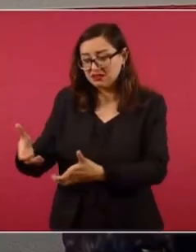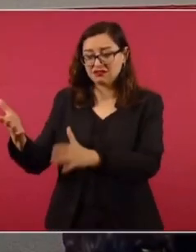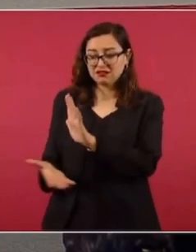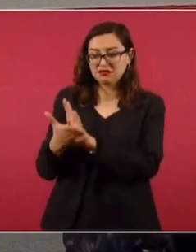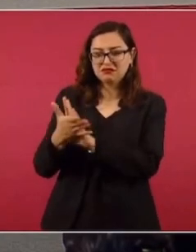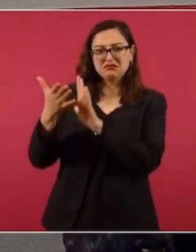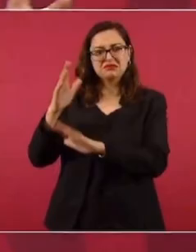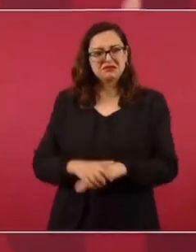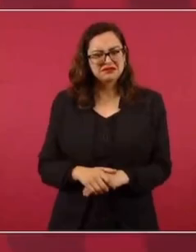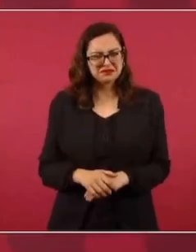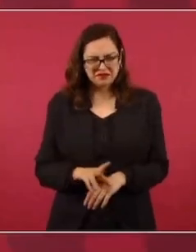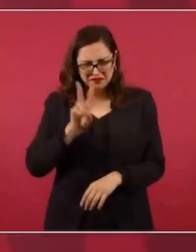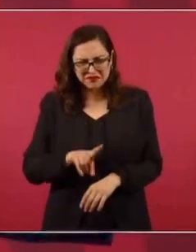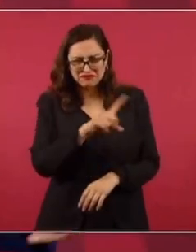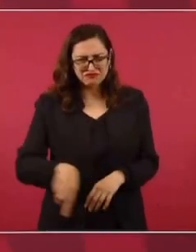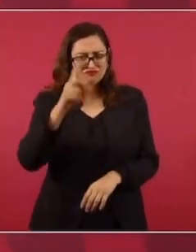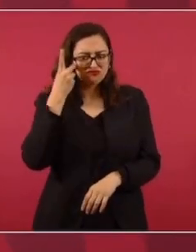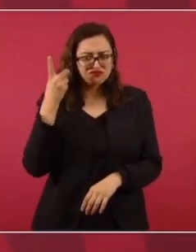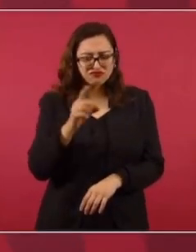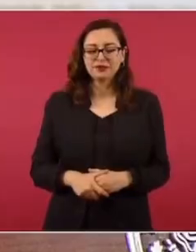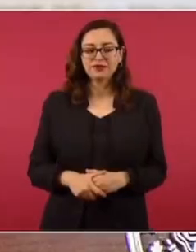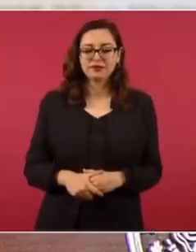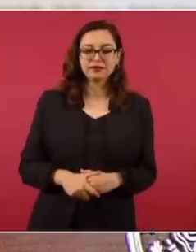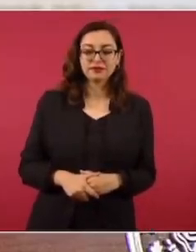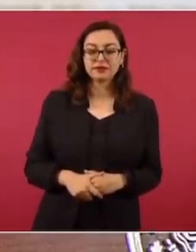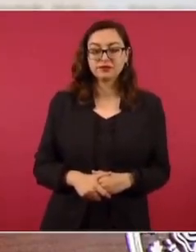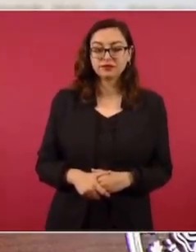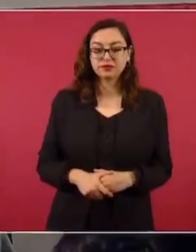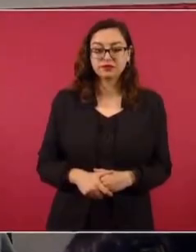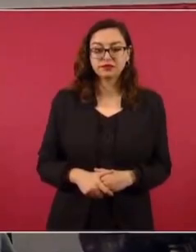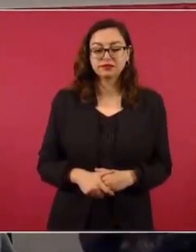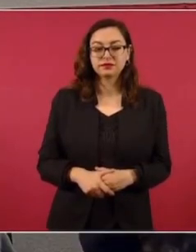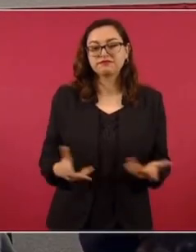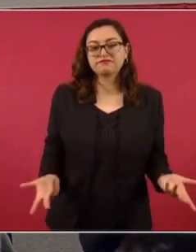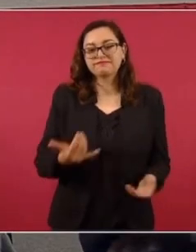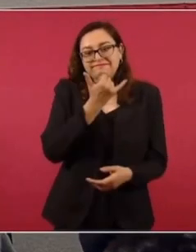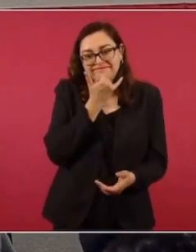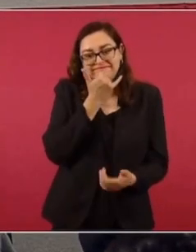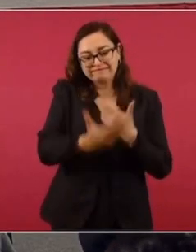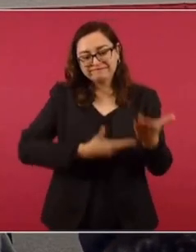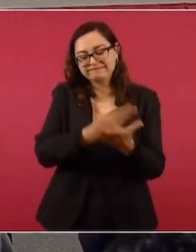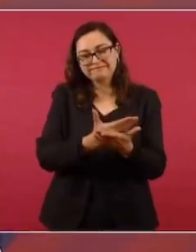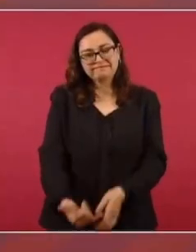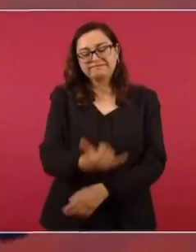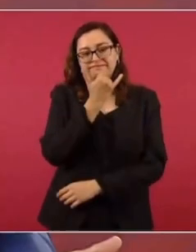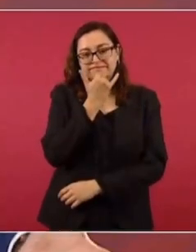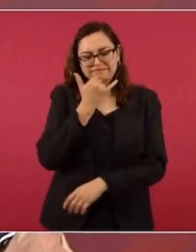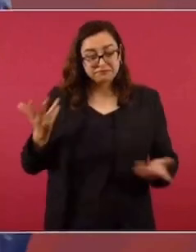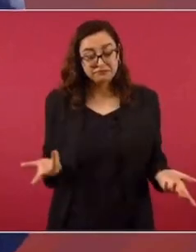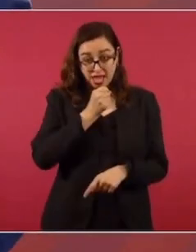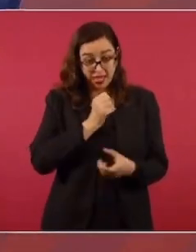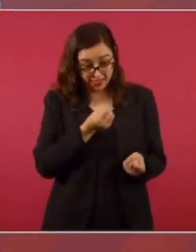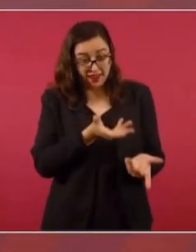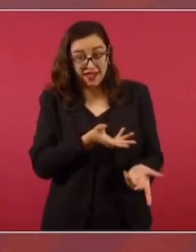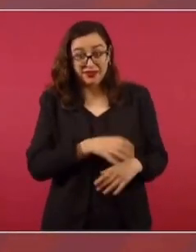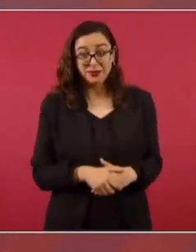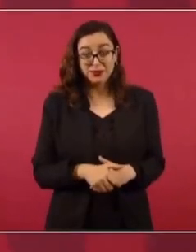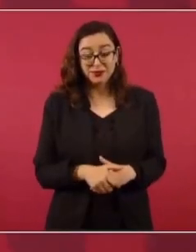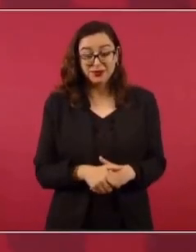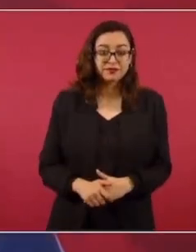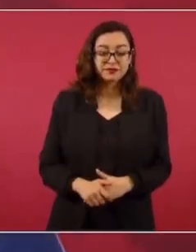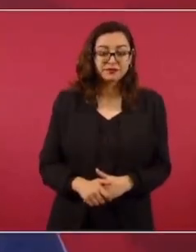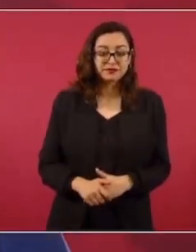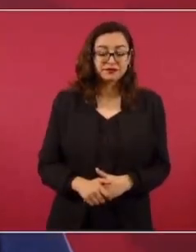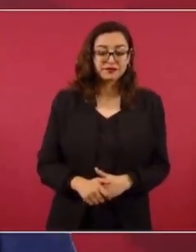si ya estaban constituidos estos ejidos. Con todo respeto, ya les mandé a decir a algunos por allá de que querían su nieve, pero aquí es